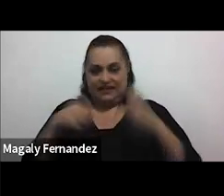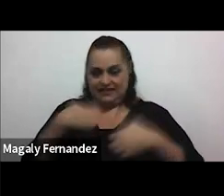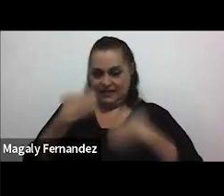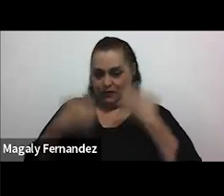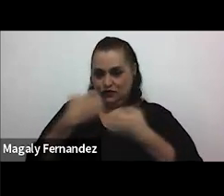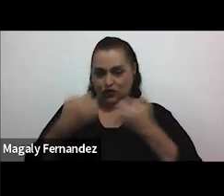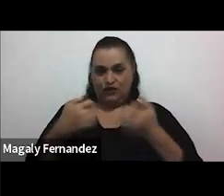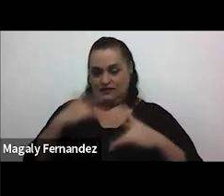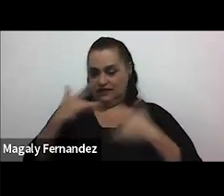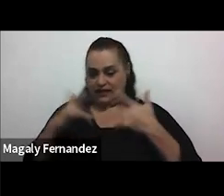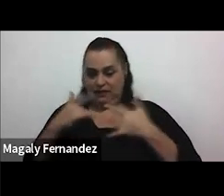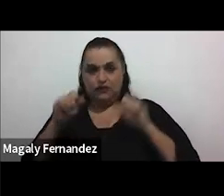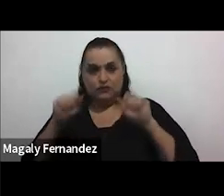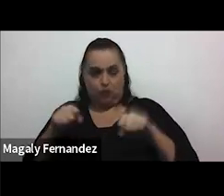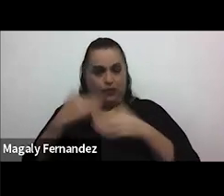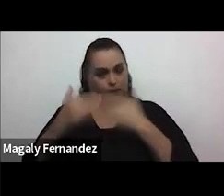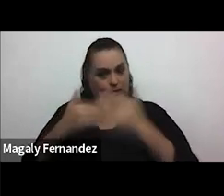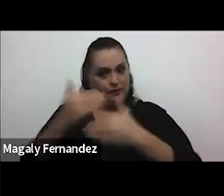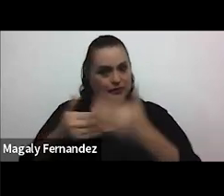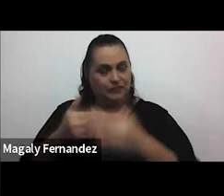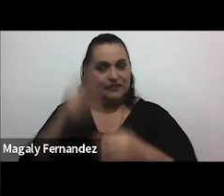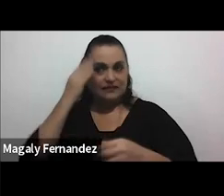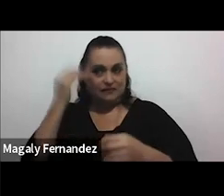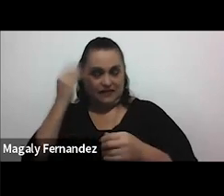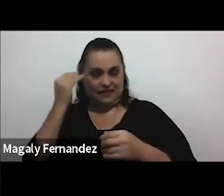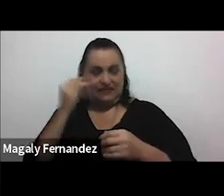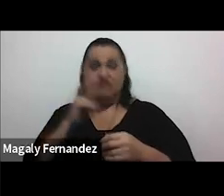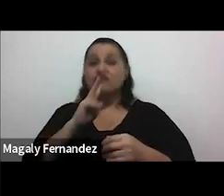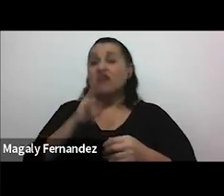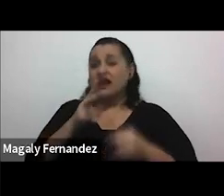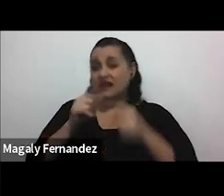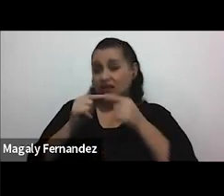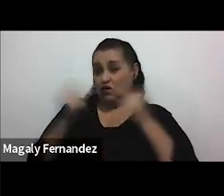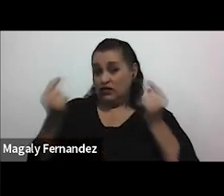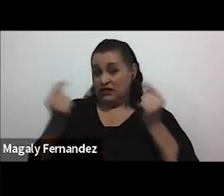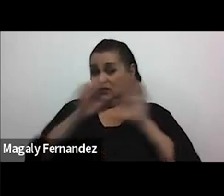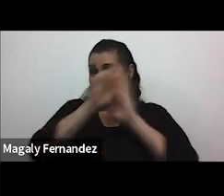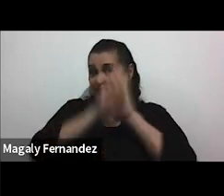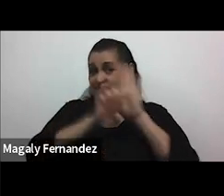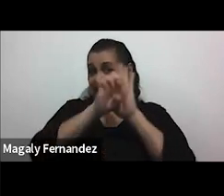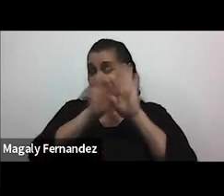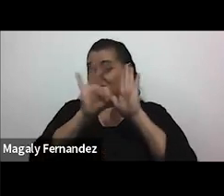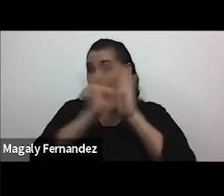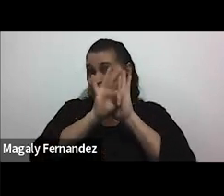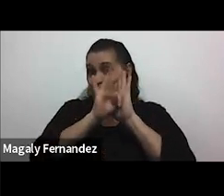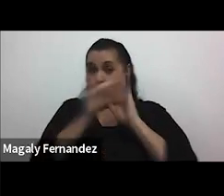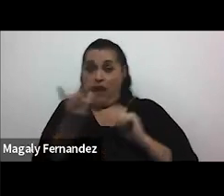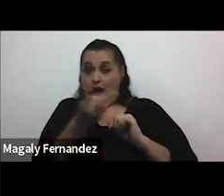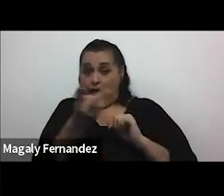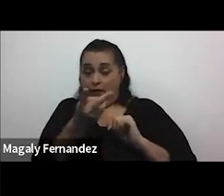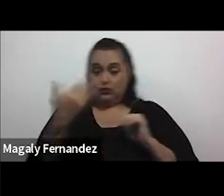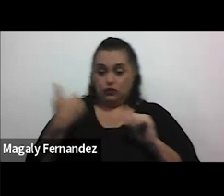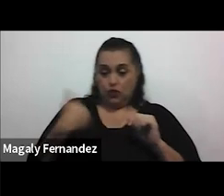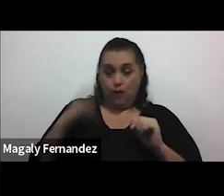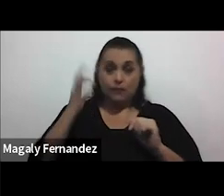sentimientos que puede experimentar. ¿Cuál es la realidad que se contrapone a ese estereotipo? Precisamente que ambos, hombres y mujeres,